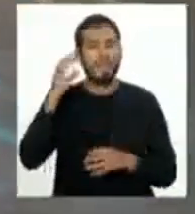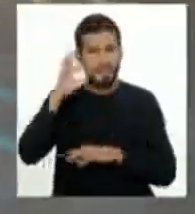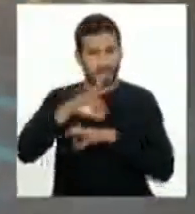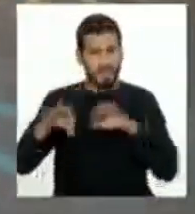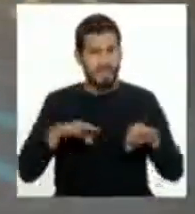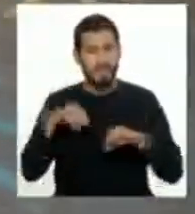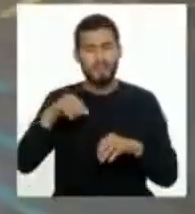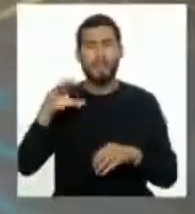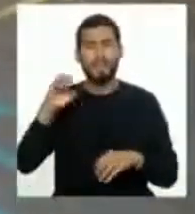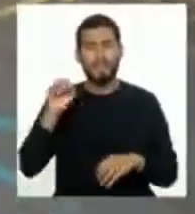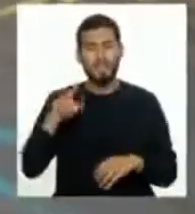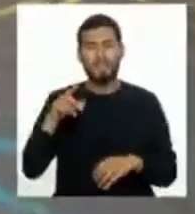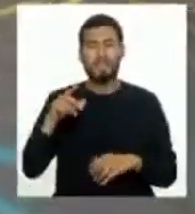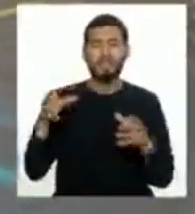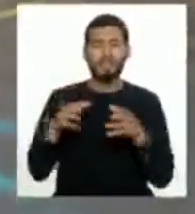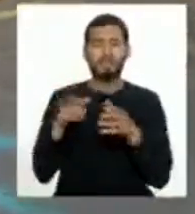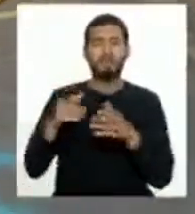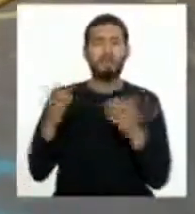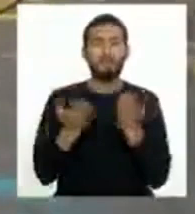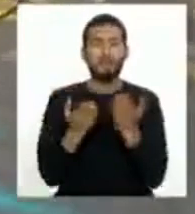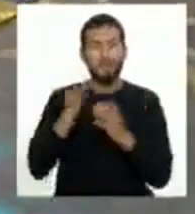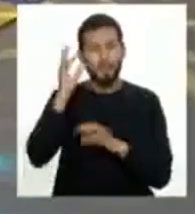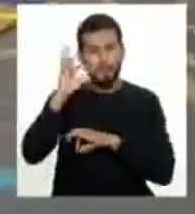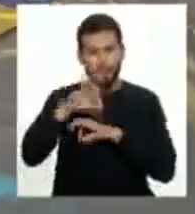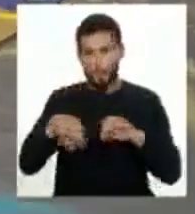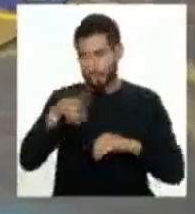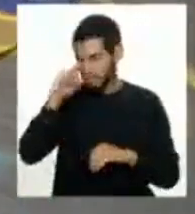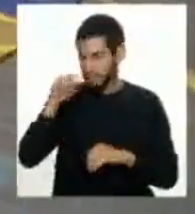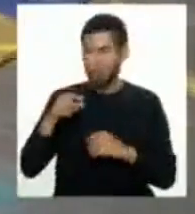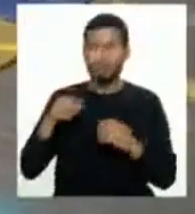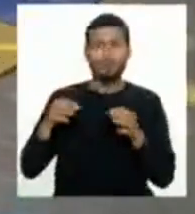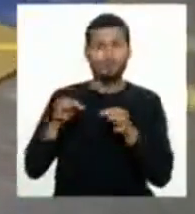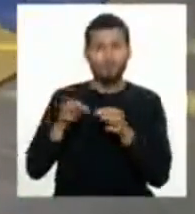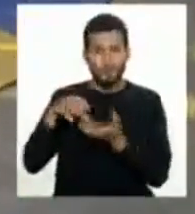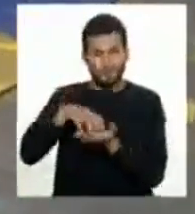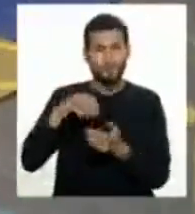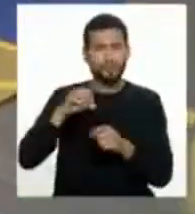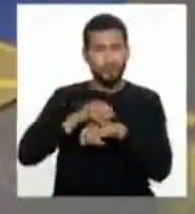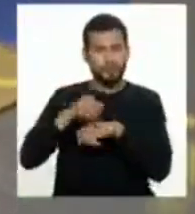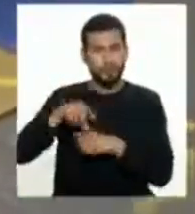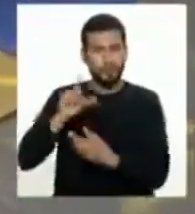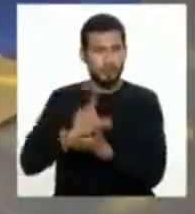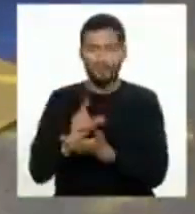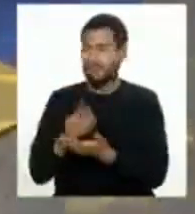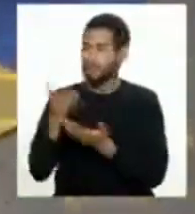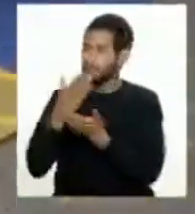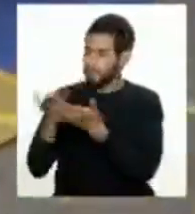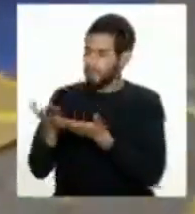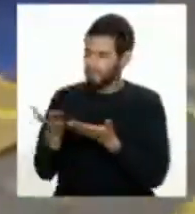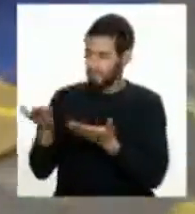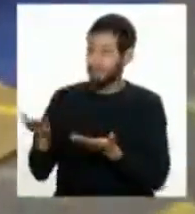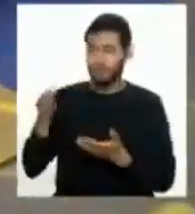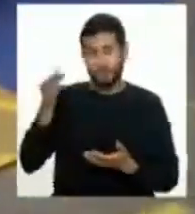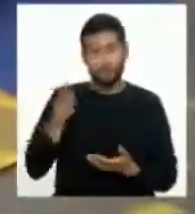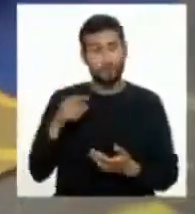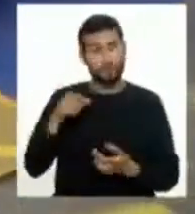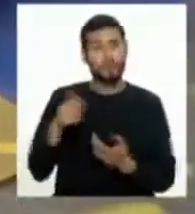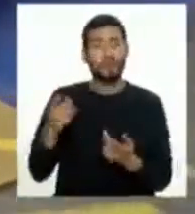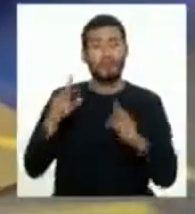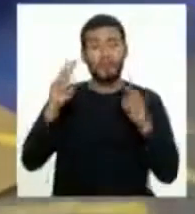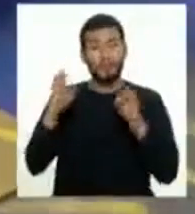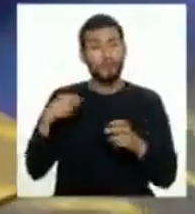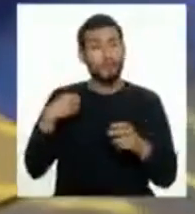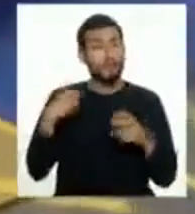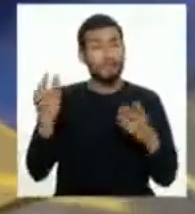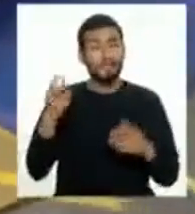expresidente del capítulo de Ingeniería Civil del Colegio de Ingenieros del Perú y del Consejo Departamental de Lima. Bienvenido, César. Y realmente un tema que cuando nos